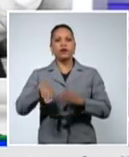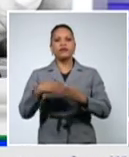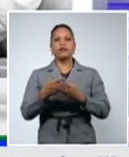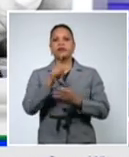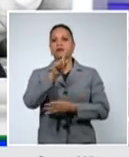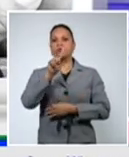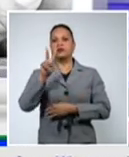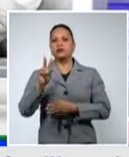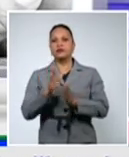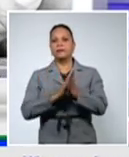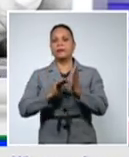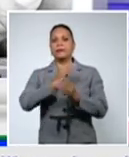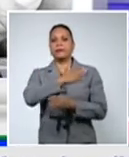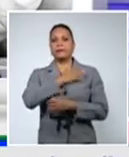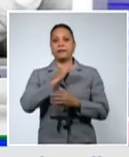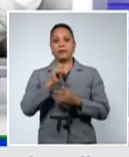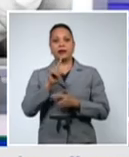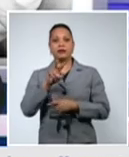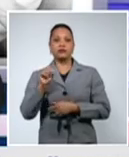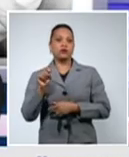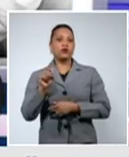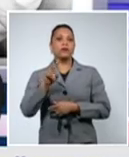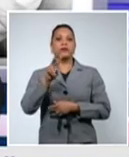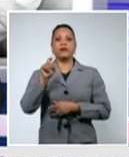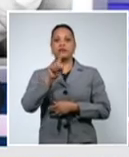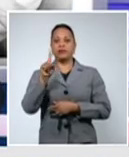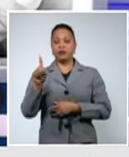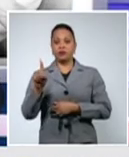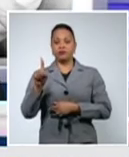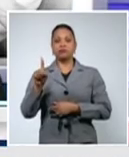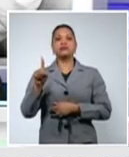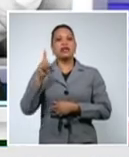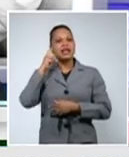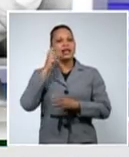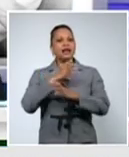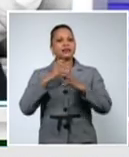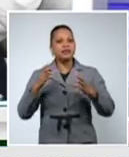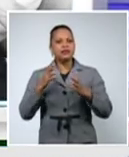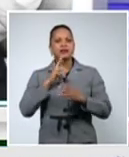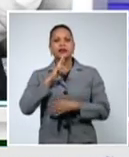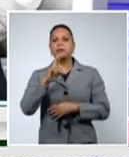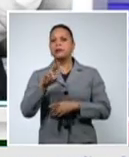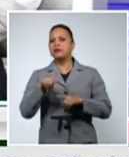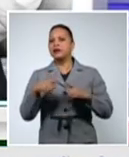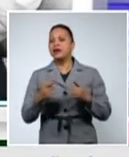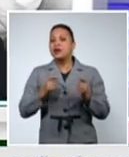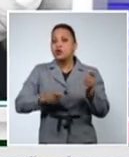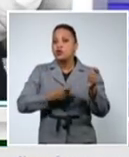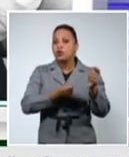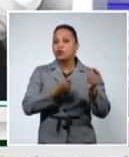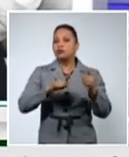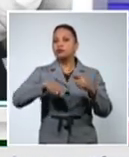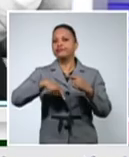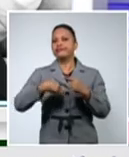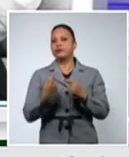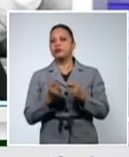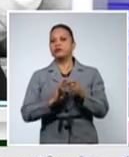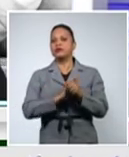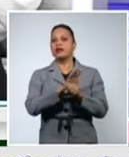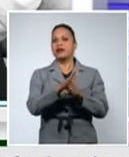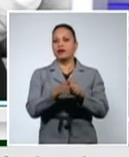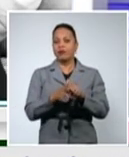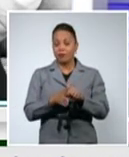2021. Y la ciencia cubana sigue respondiendo al desafío que desde hace un año nos ha impuesto un virus